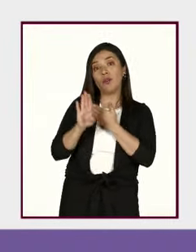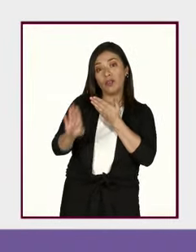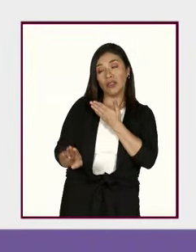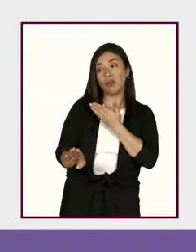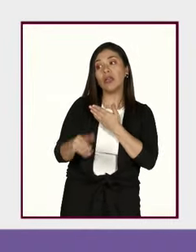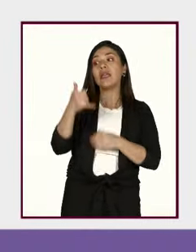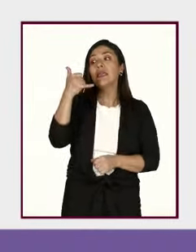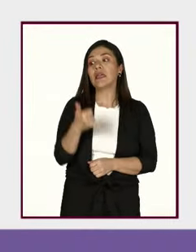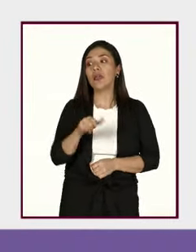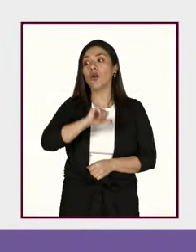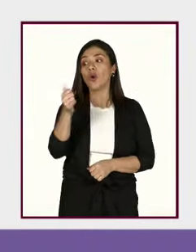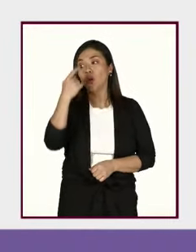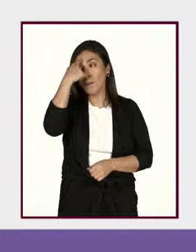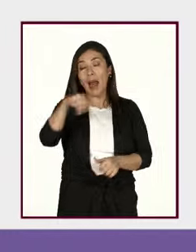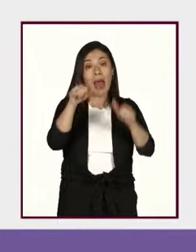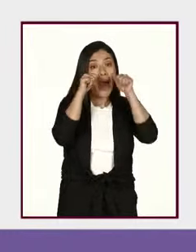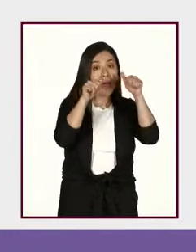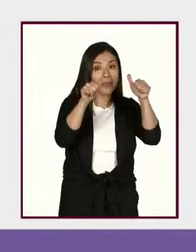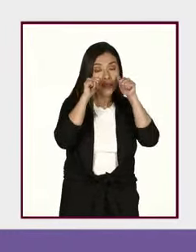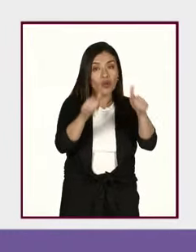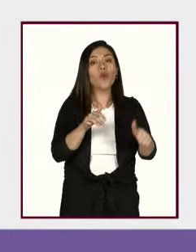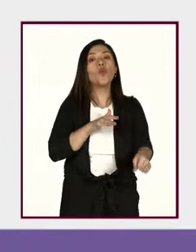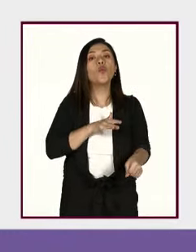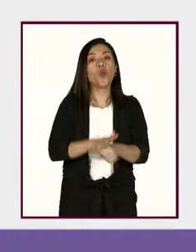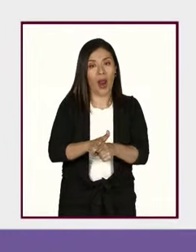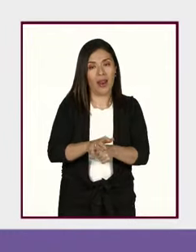atención que también vamos a tratar el día de hoy.